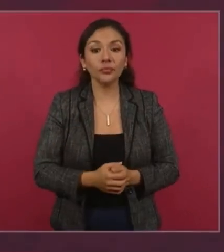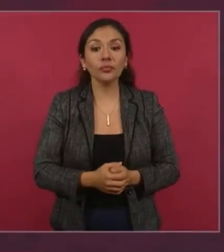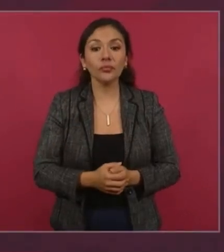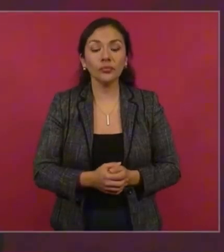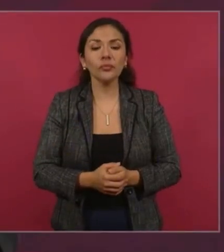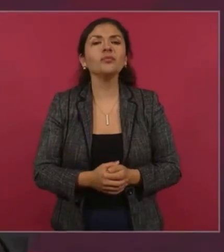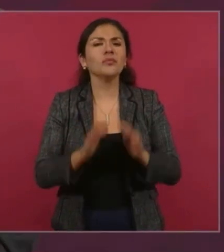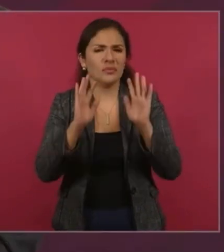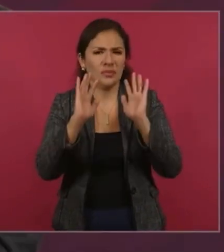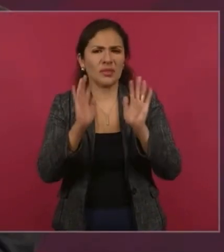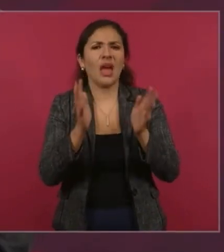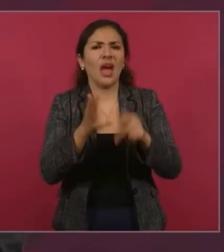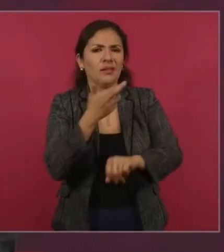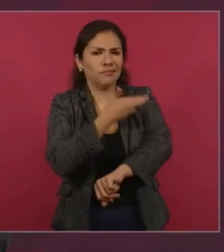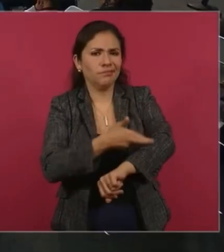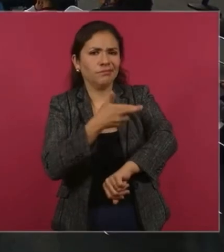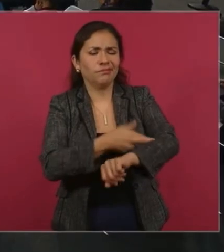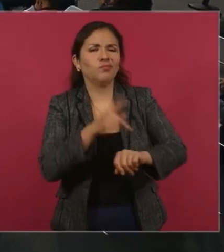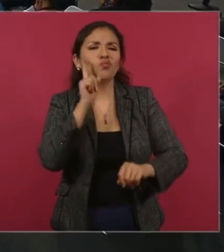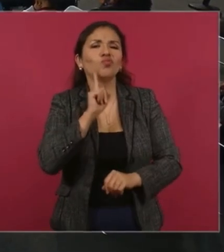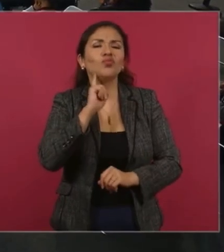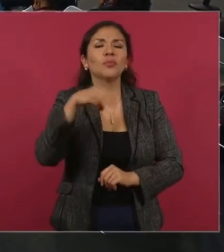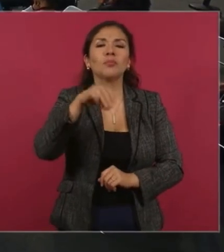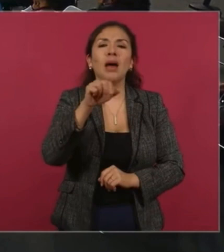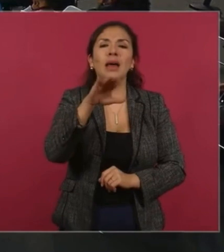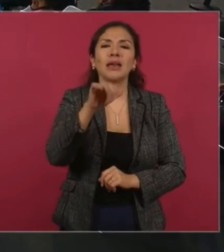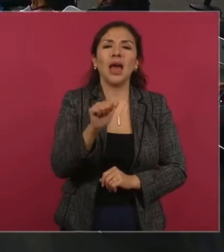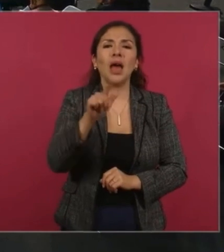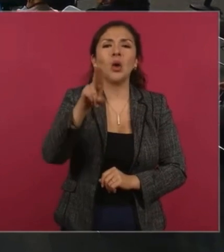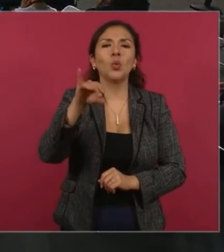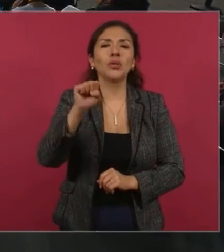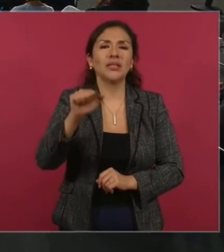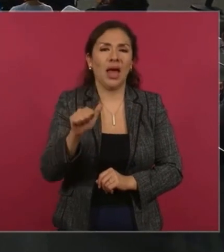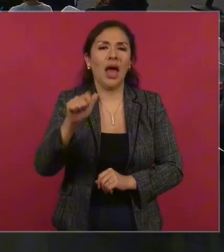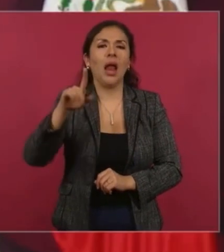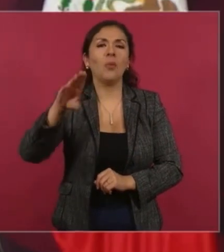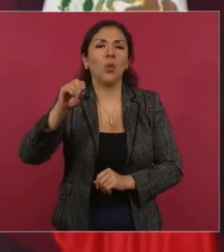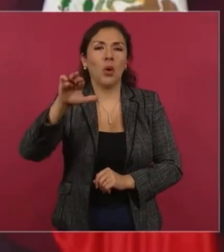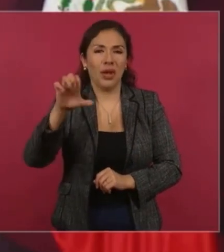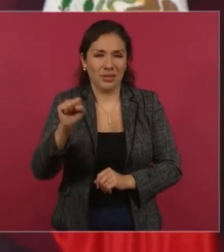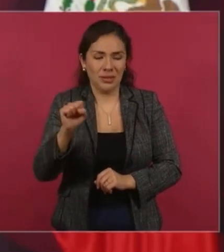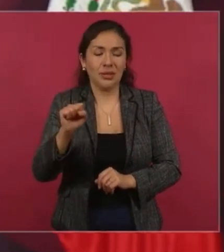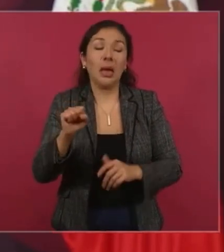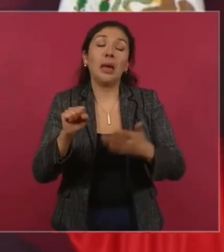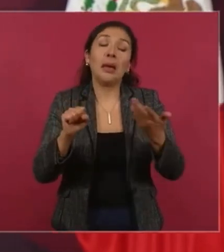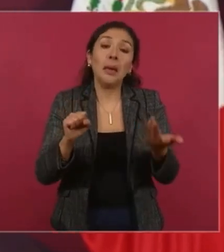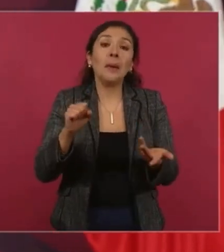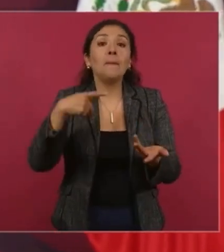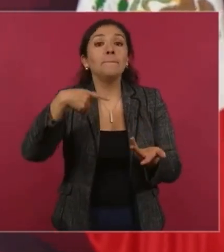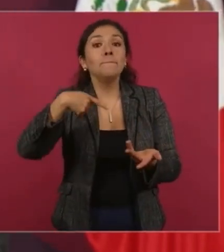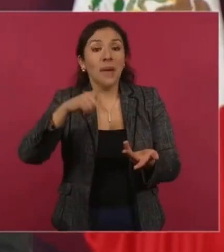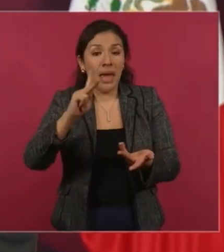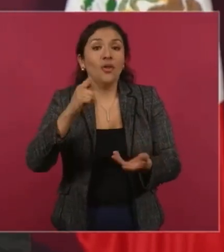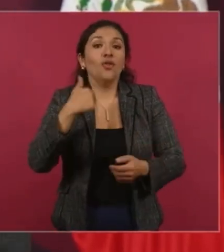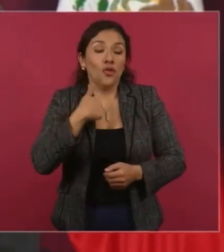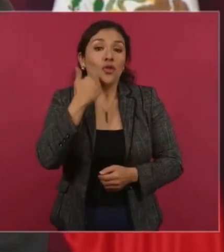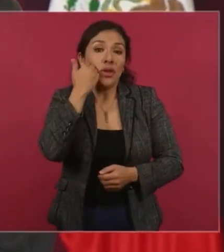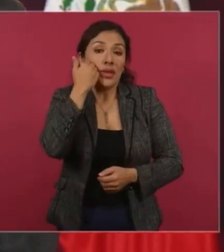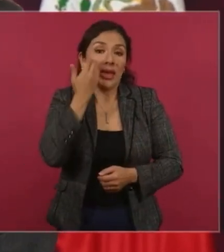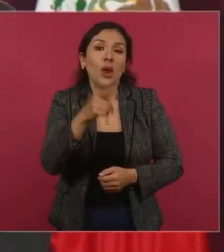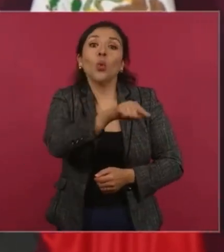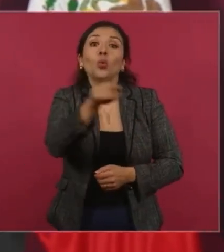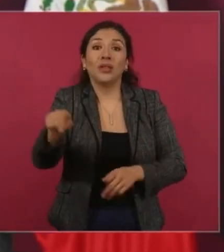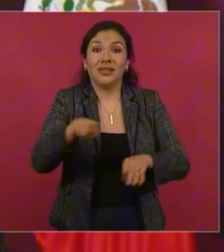María Luisa Alvores, pero sí me gustaría, como ustedes trabajan en